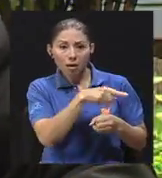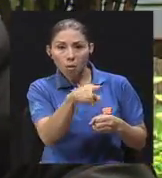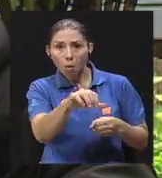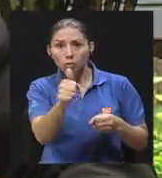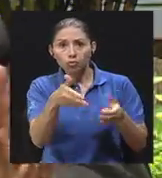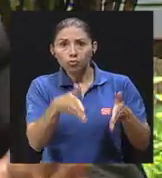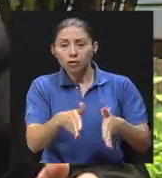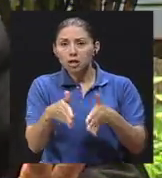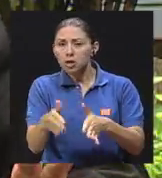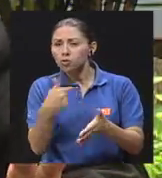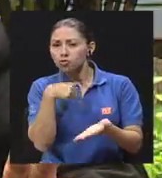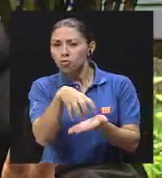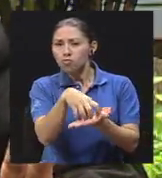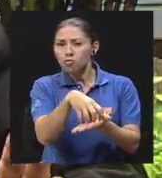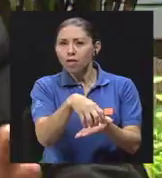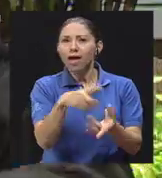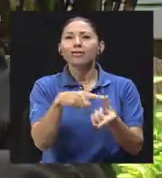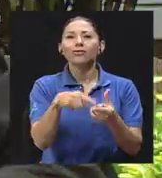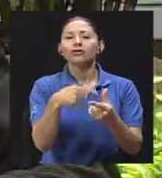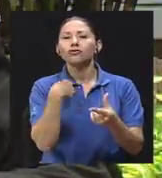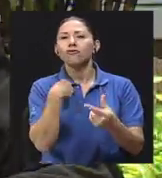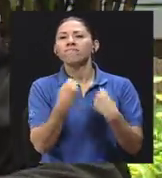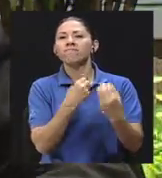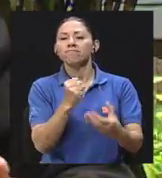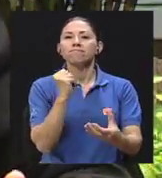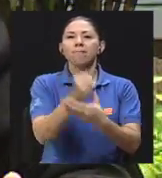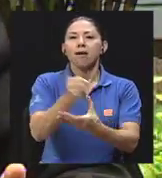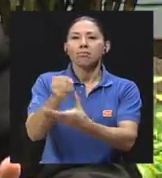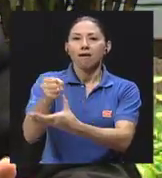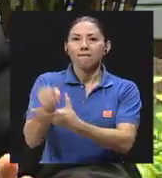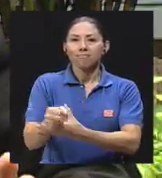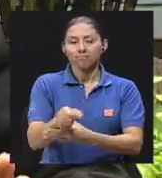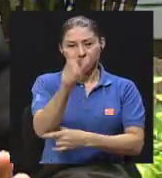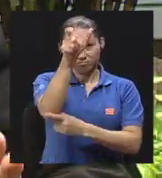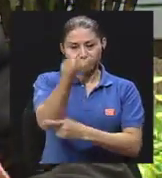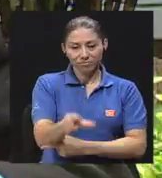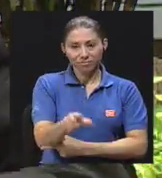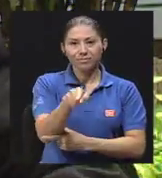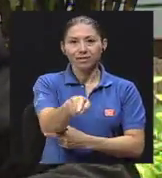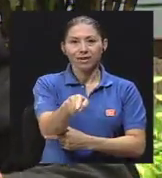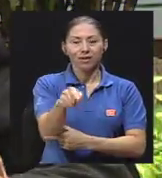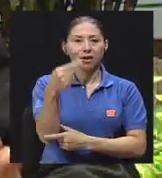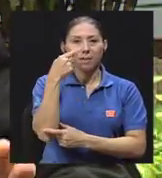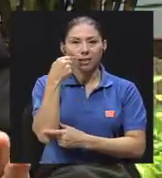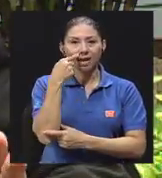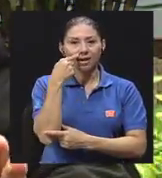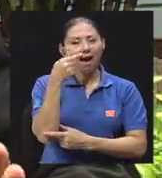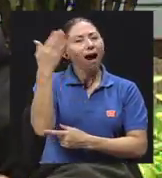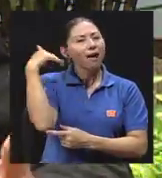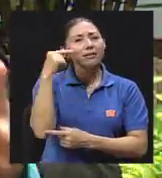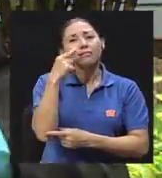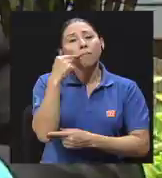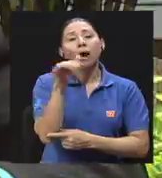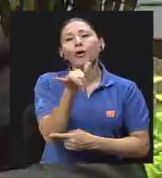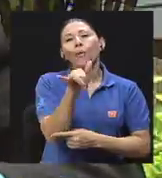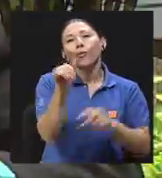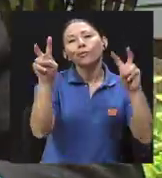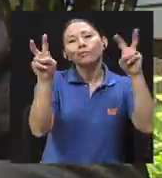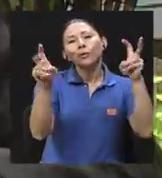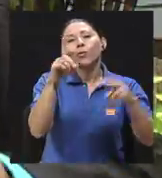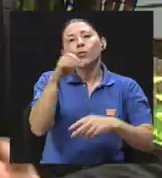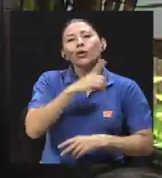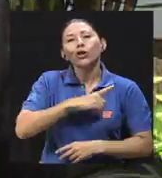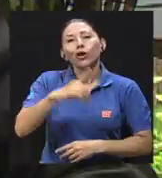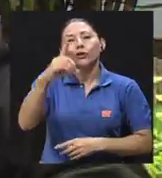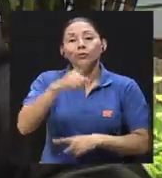míos o que yo tenía duda. Porque esa era la figura paterna. El papá era como un dios. Ahora no, ahora